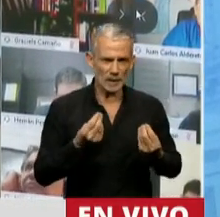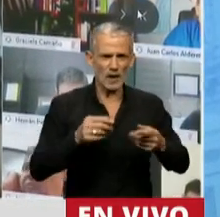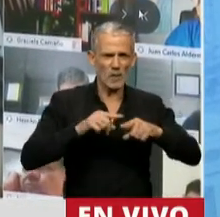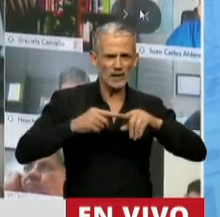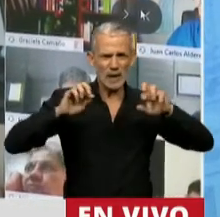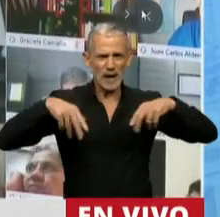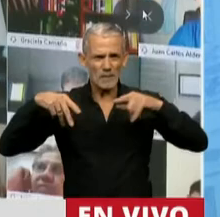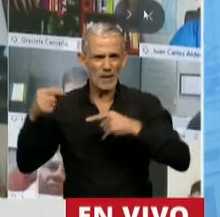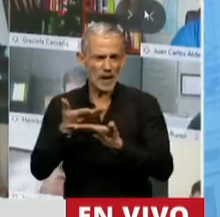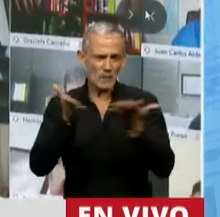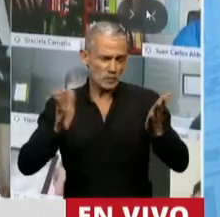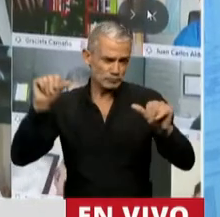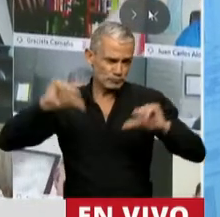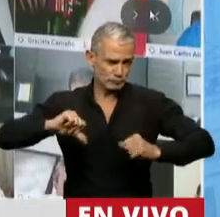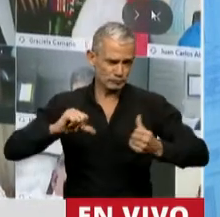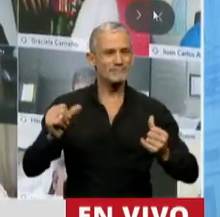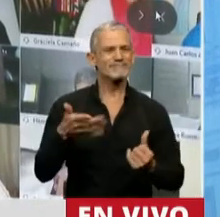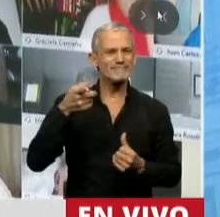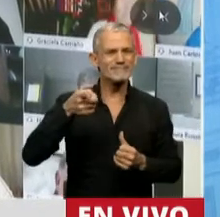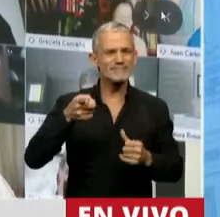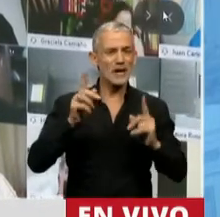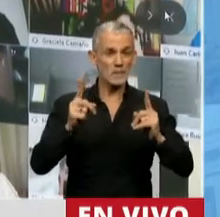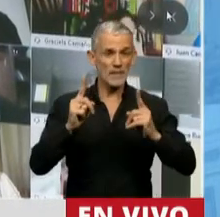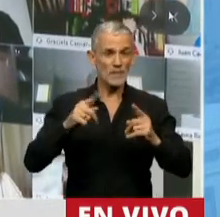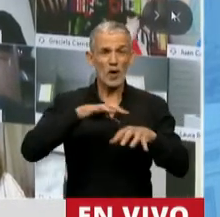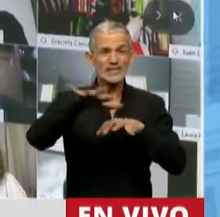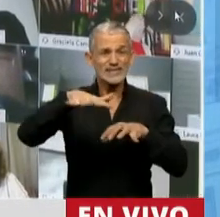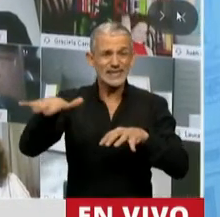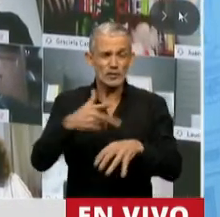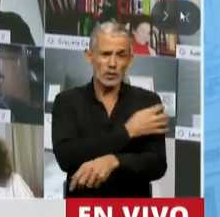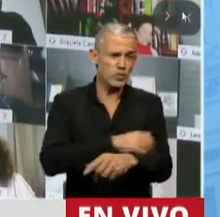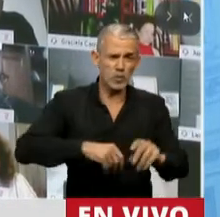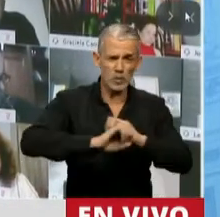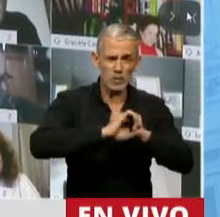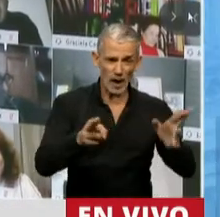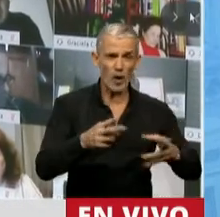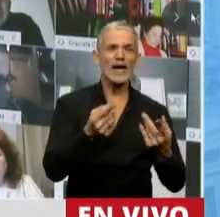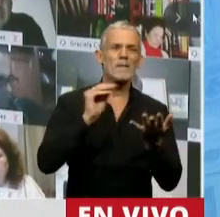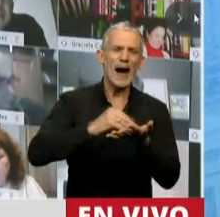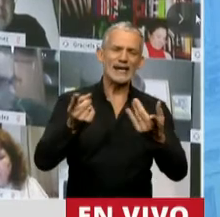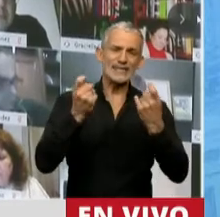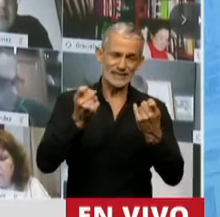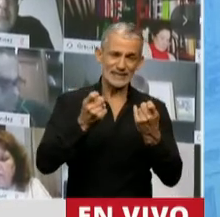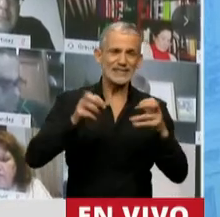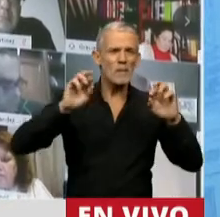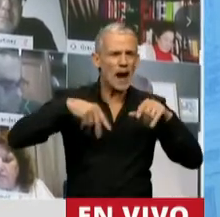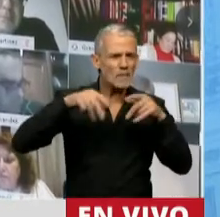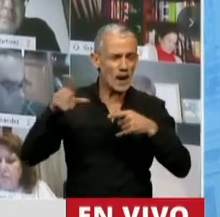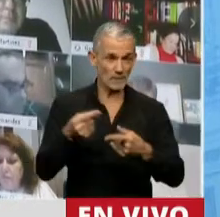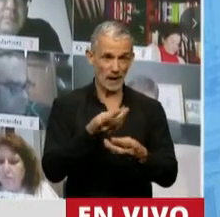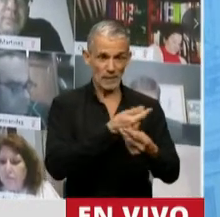de políticas públicas. Y como son precisamente los sectores más vulnerables los que más necesitan estas políticas